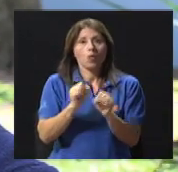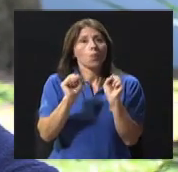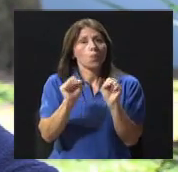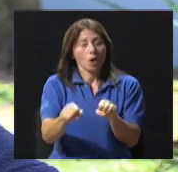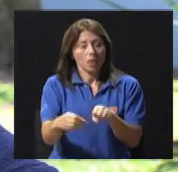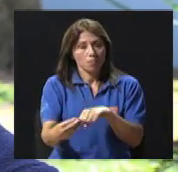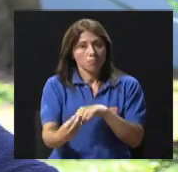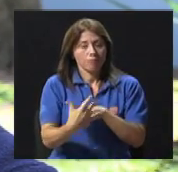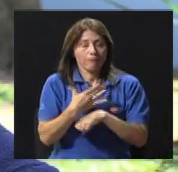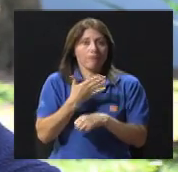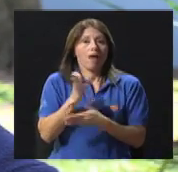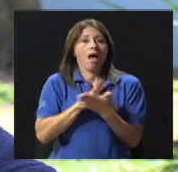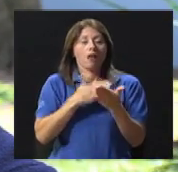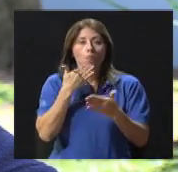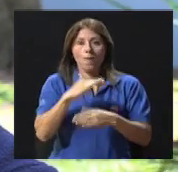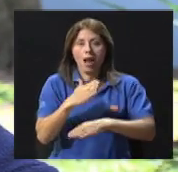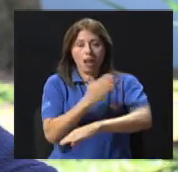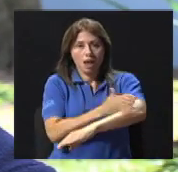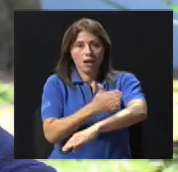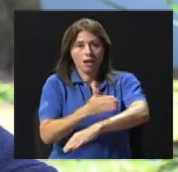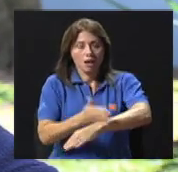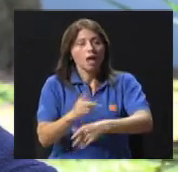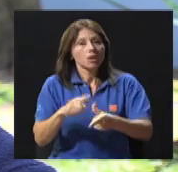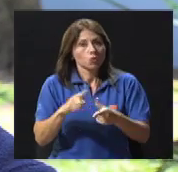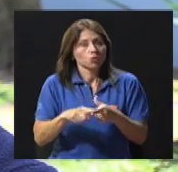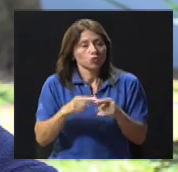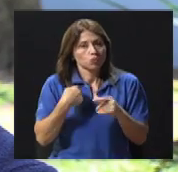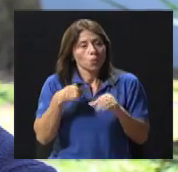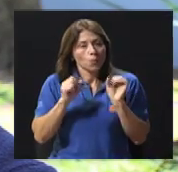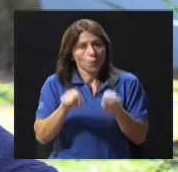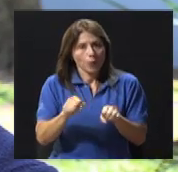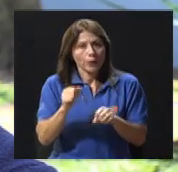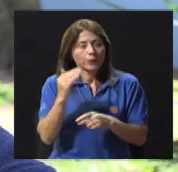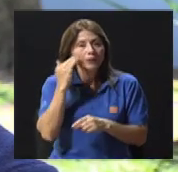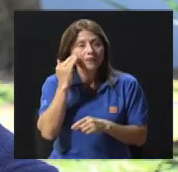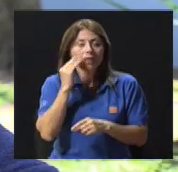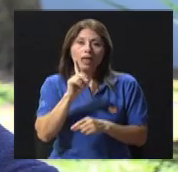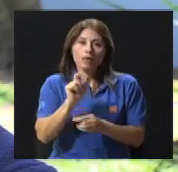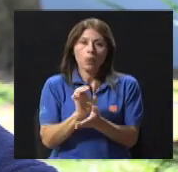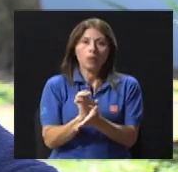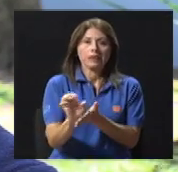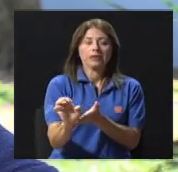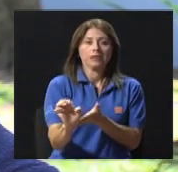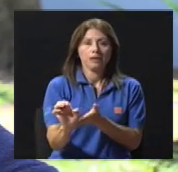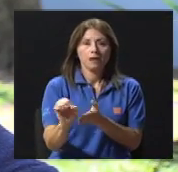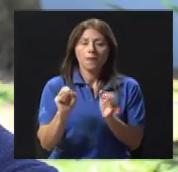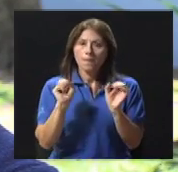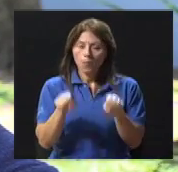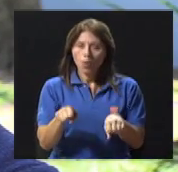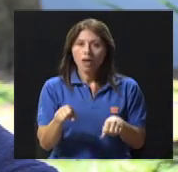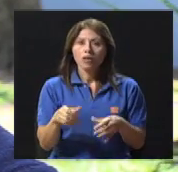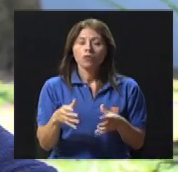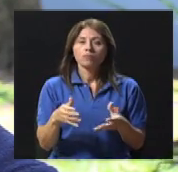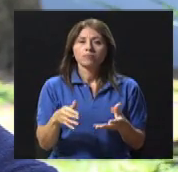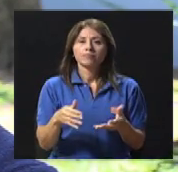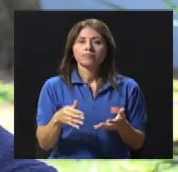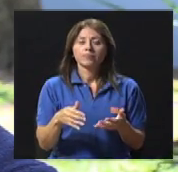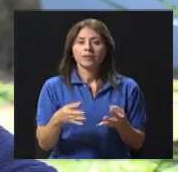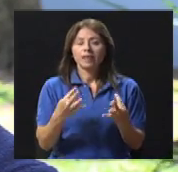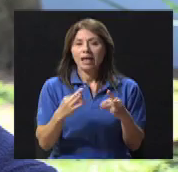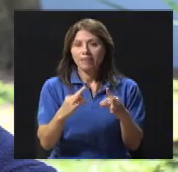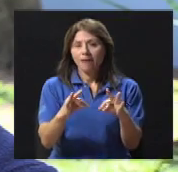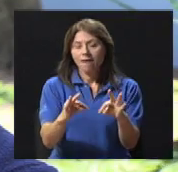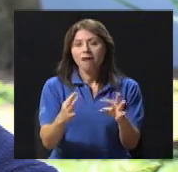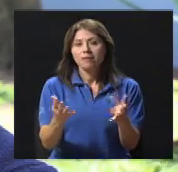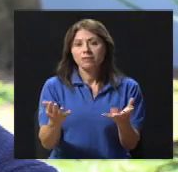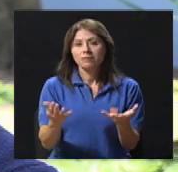puede perfectamente tratar, se puede de alguna manera ir haciendo que la edad no